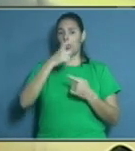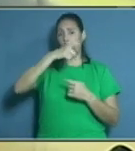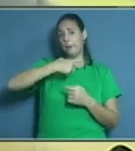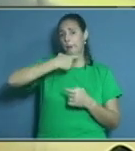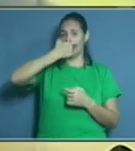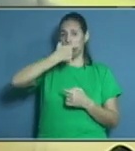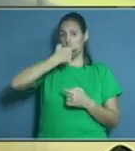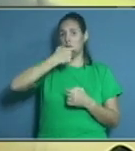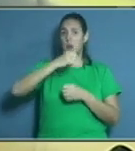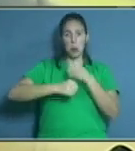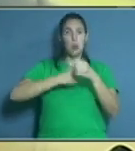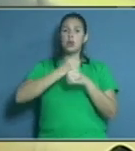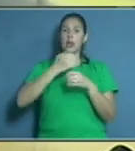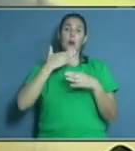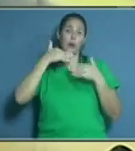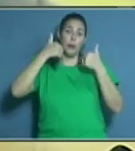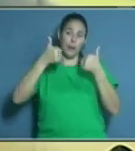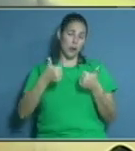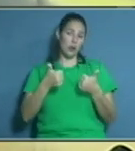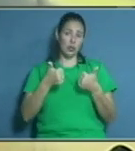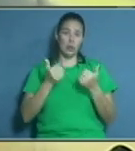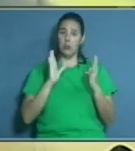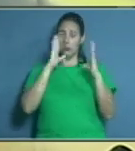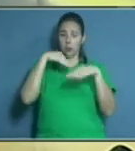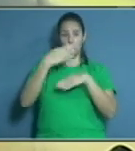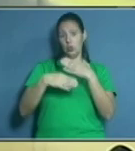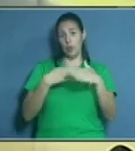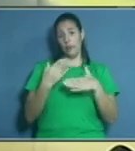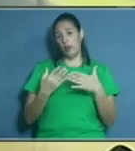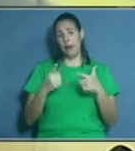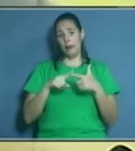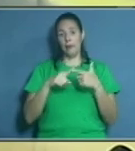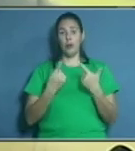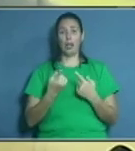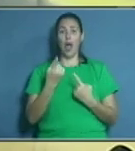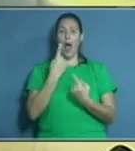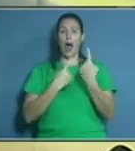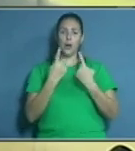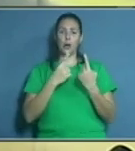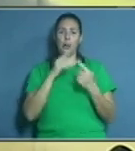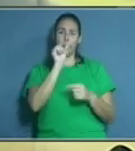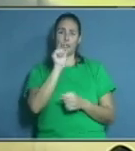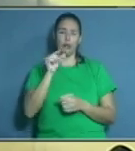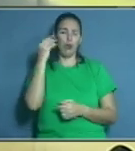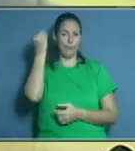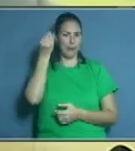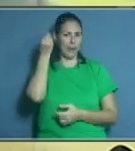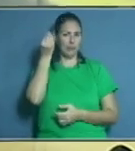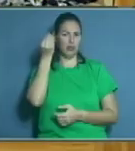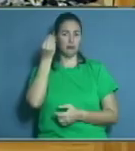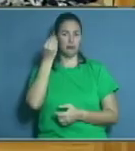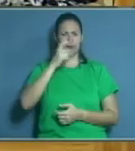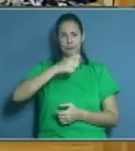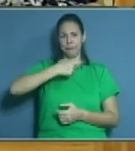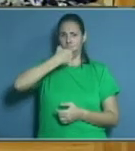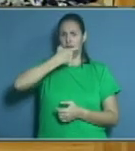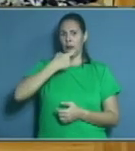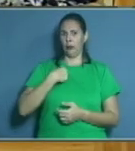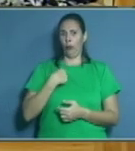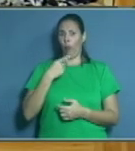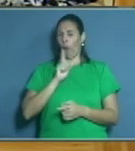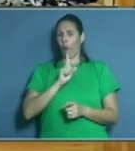tal vez por una cuestión, ya decíamos, psicológica, por prejuicios